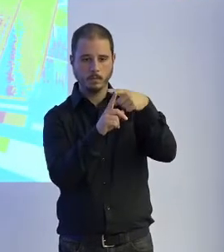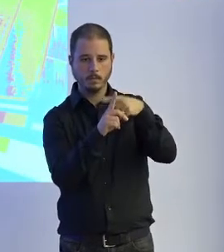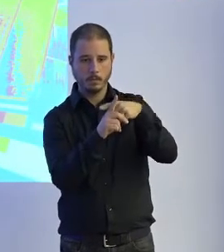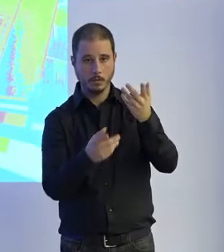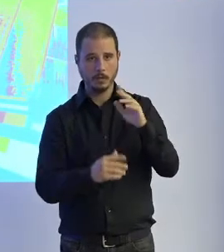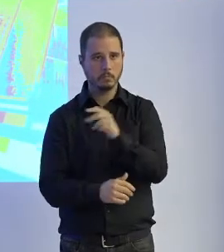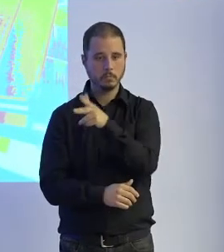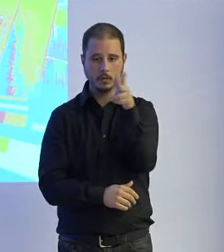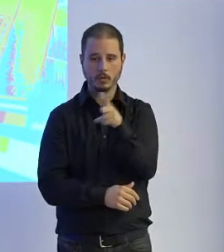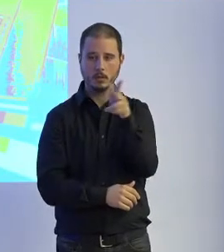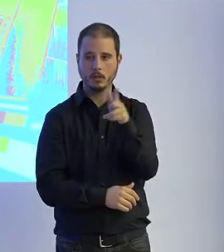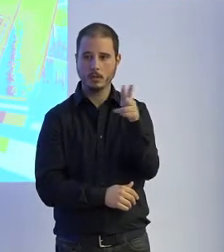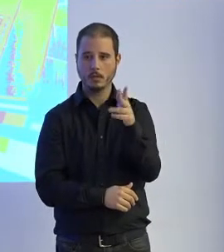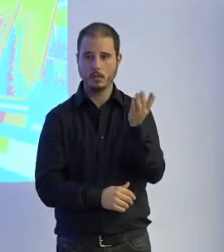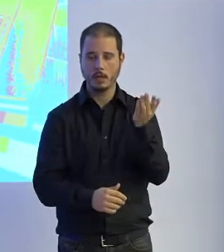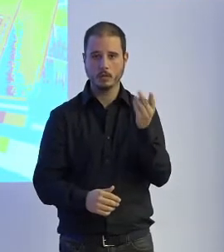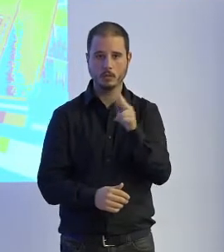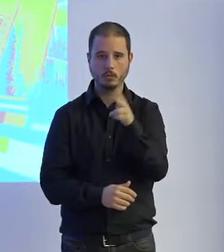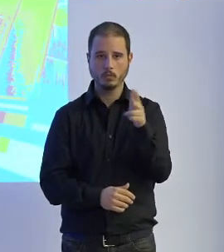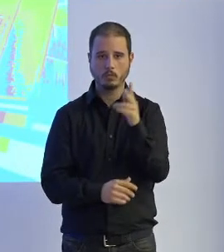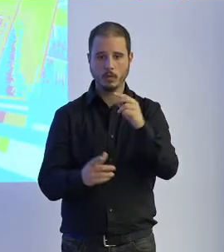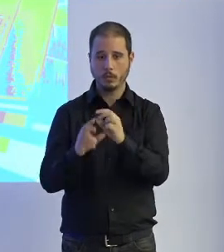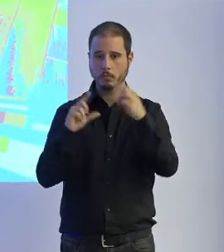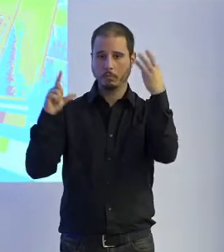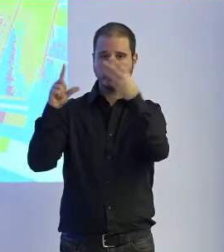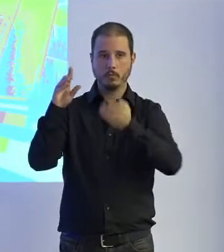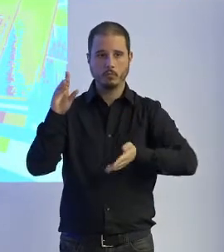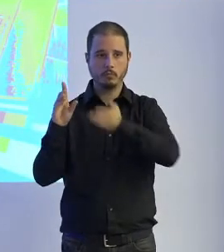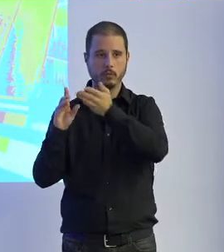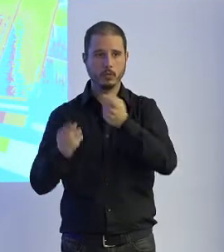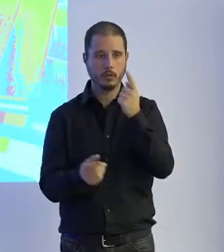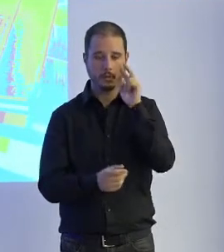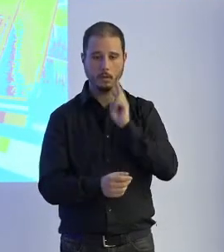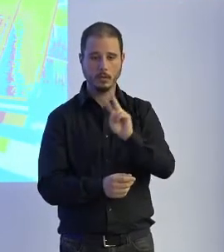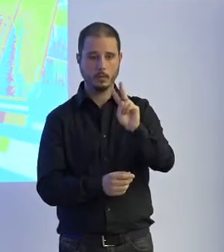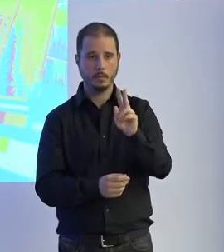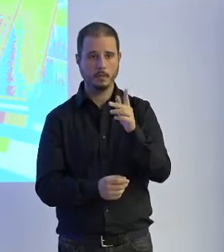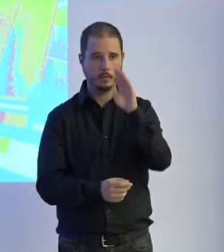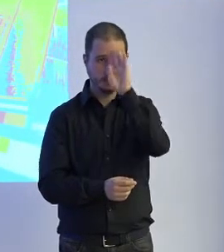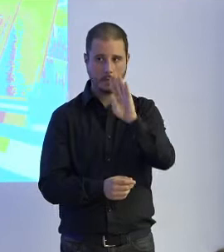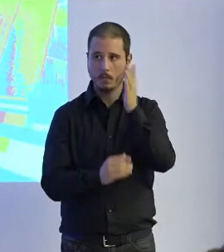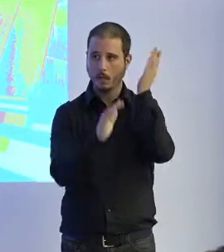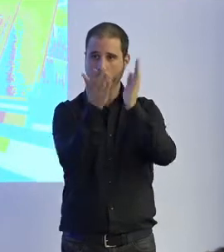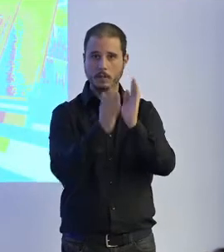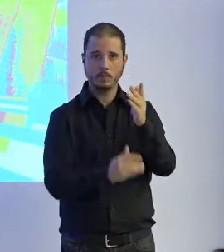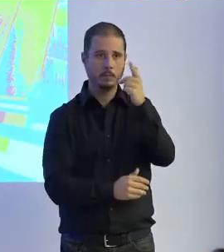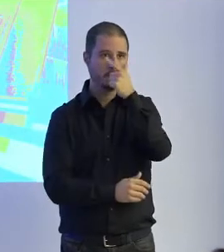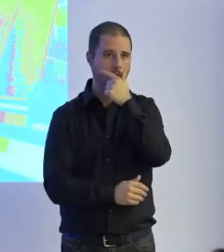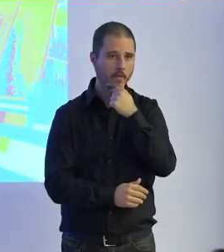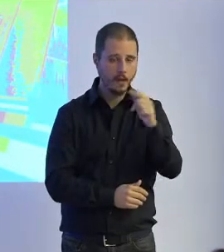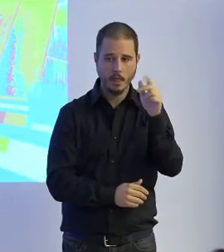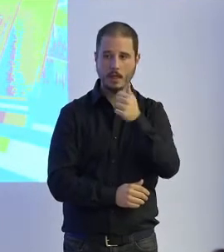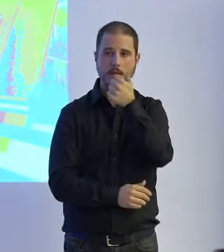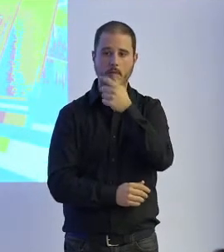lo que es el resultado de una terapia y ahí ven dos trayectorias de una terapia simplemente esta una terapia muy simple pasiva de la que nosotros